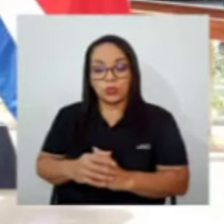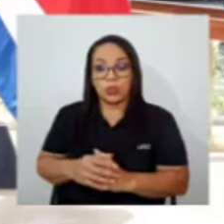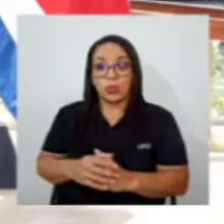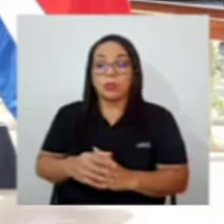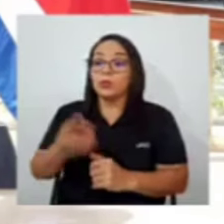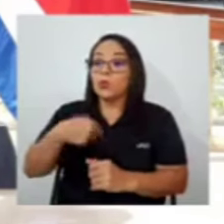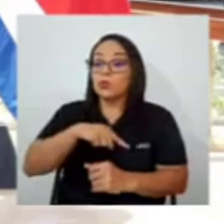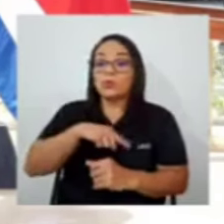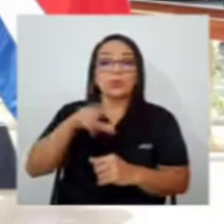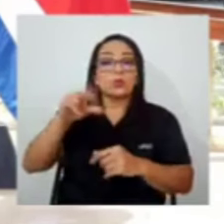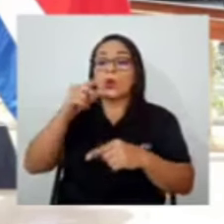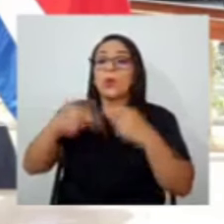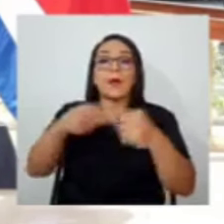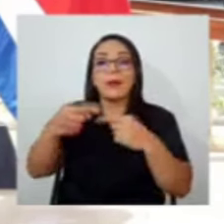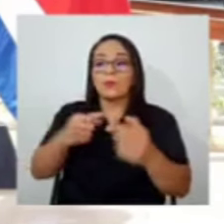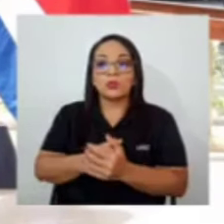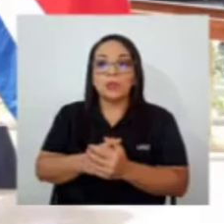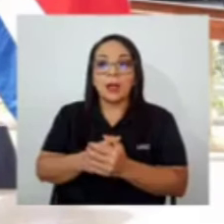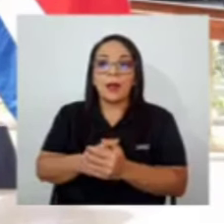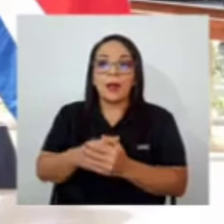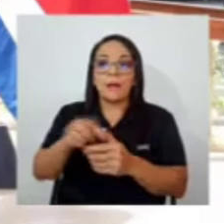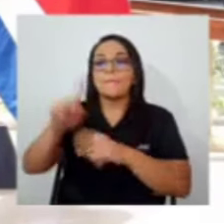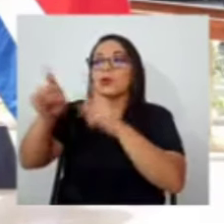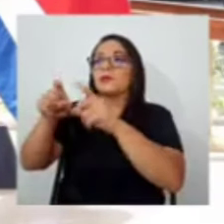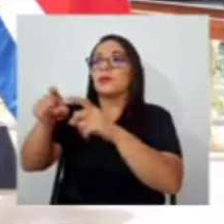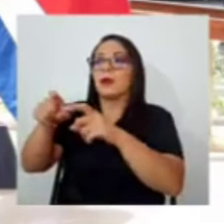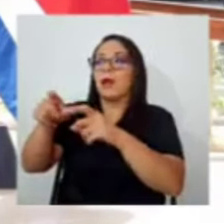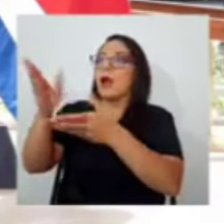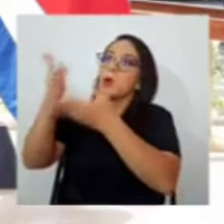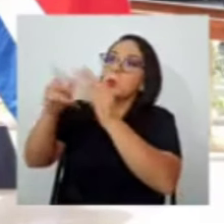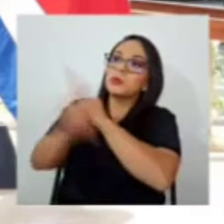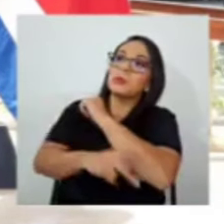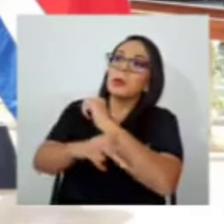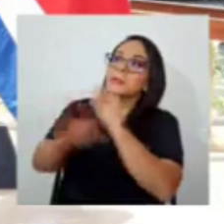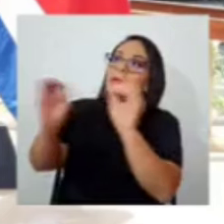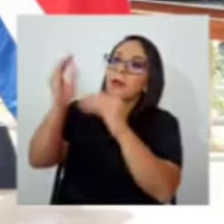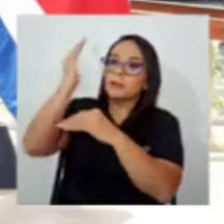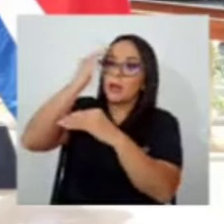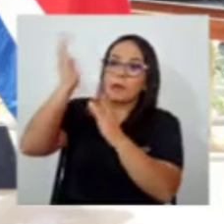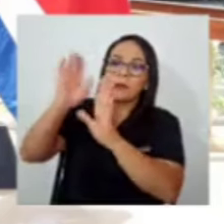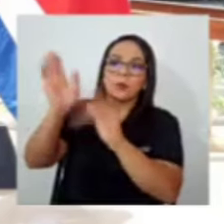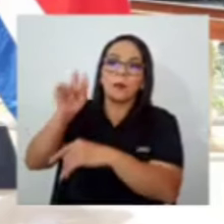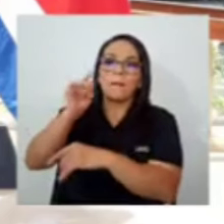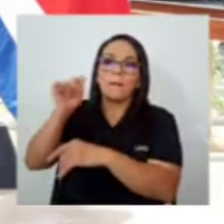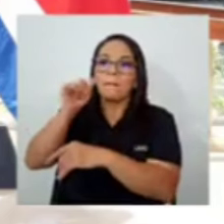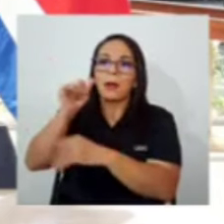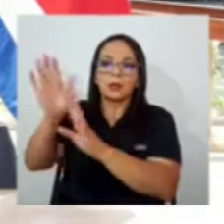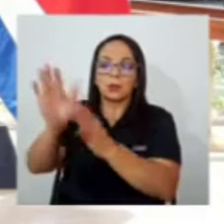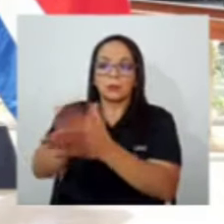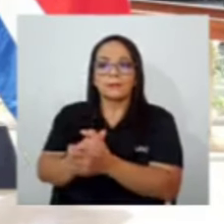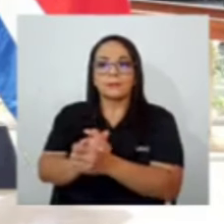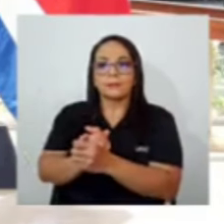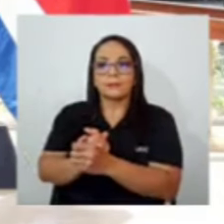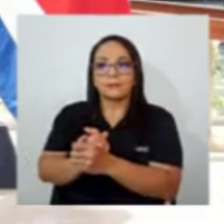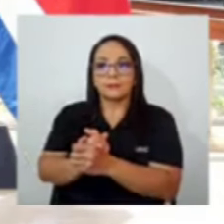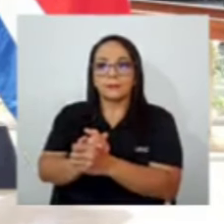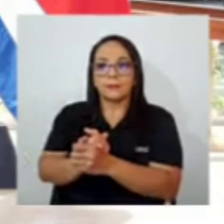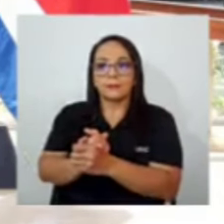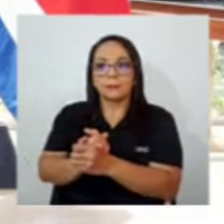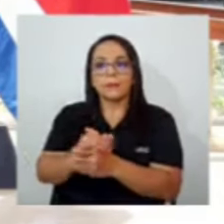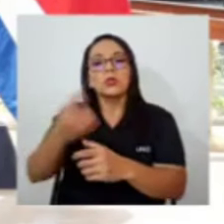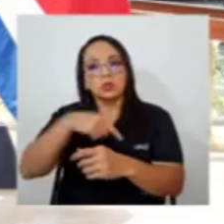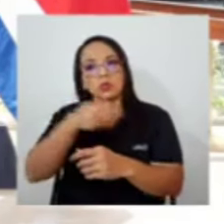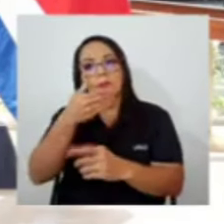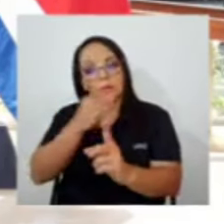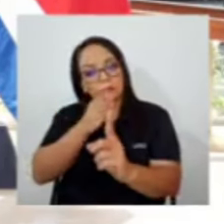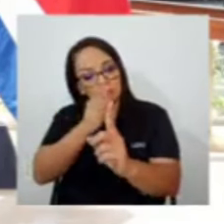preguntarle a charlatanes, como… Bueno, a preguntarle a charlatanes, vamos a preguntarle al